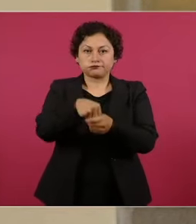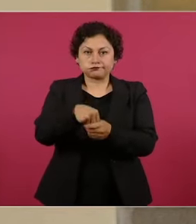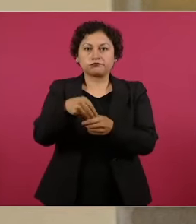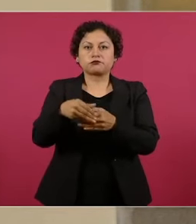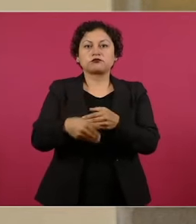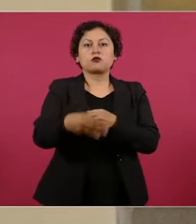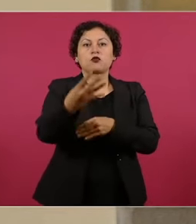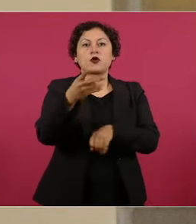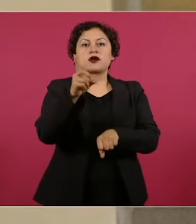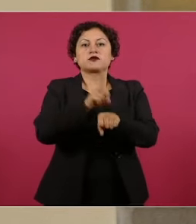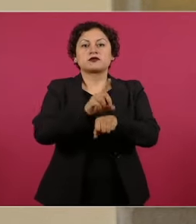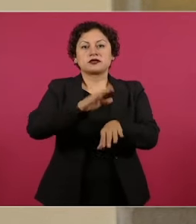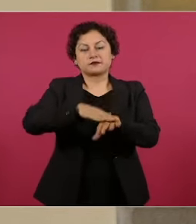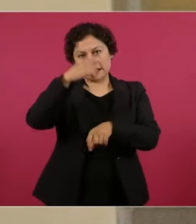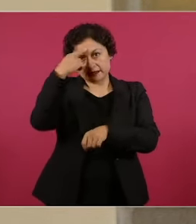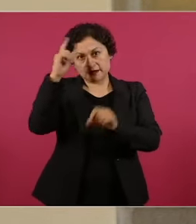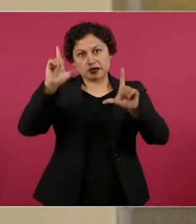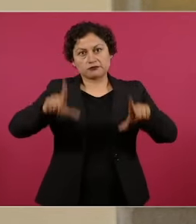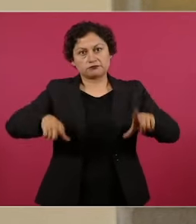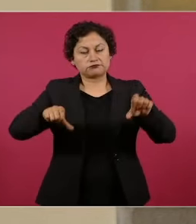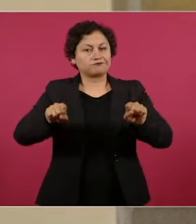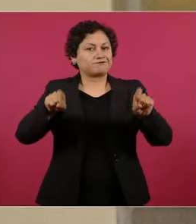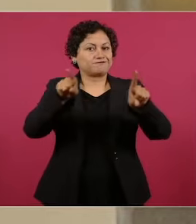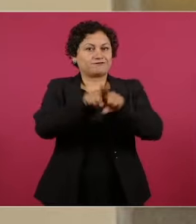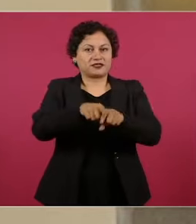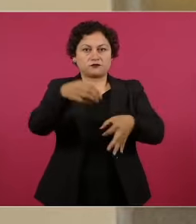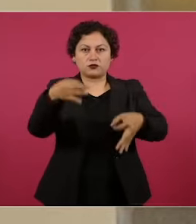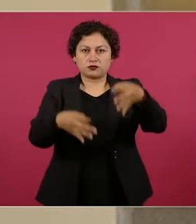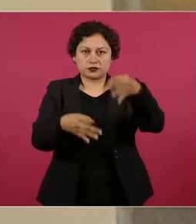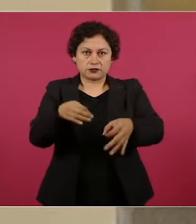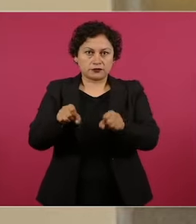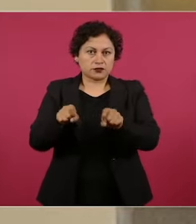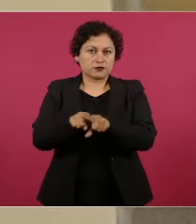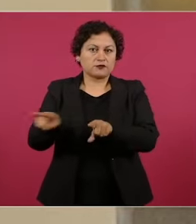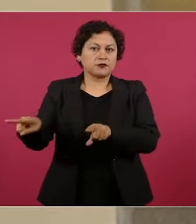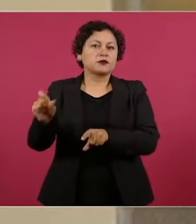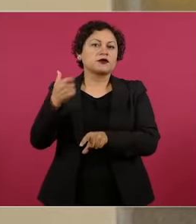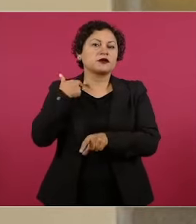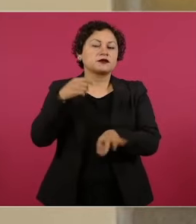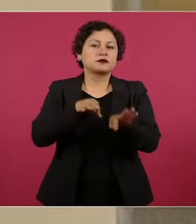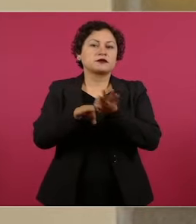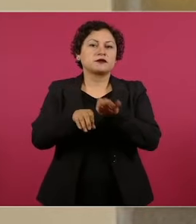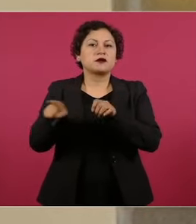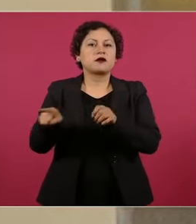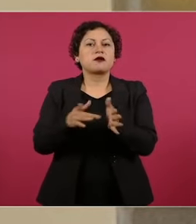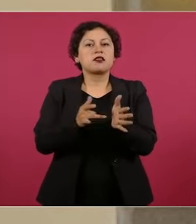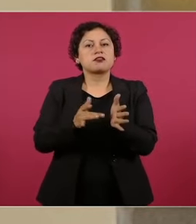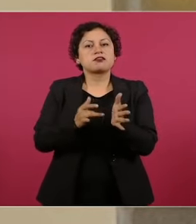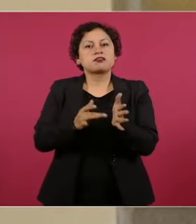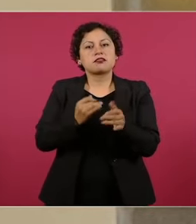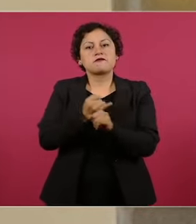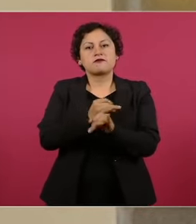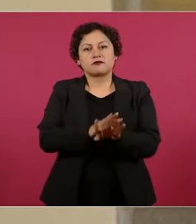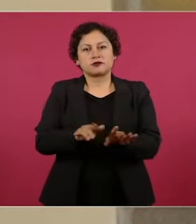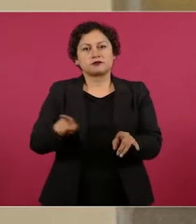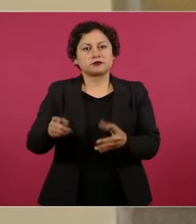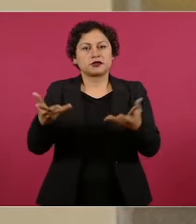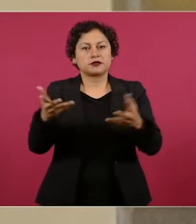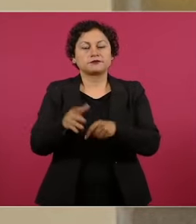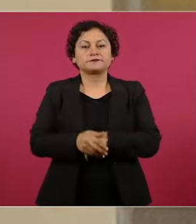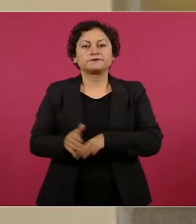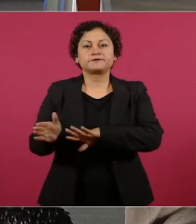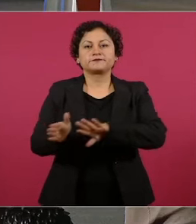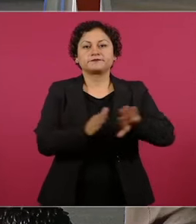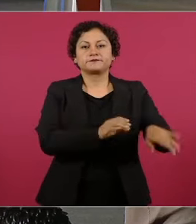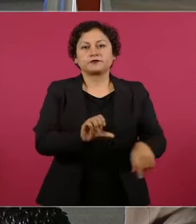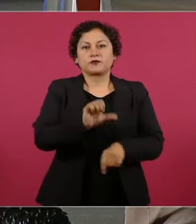más para acceder a la plataforma del tribunal usurpando funciones. Adelante. Sentencia, esta